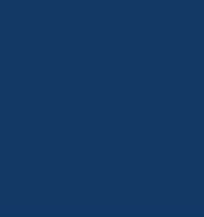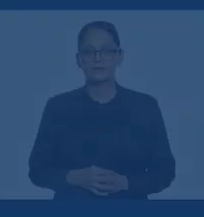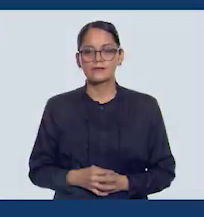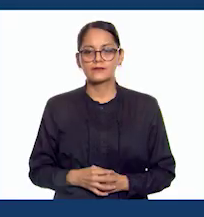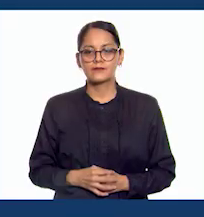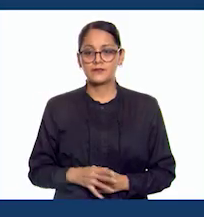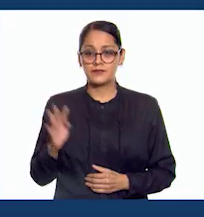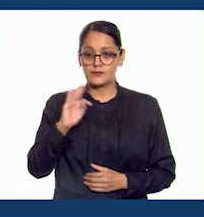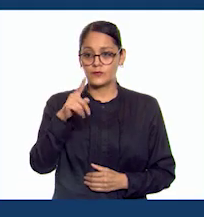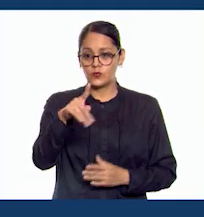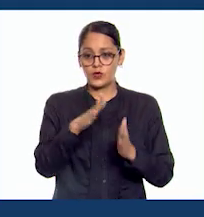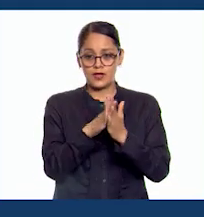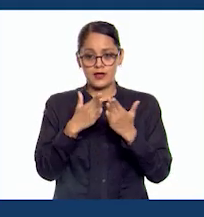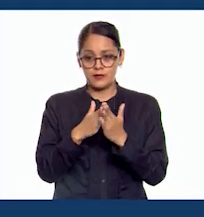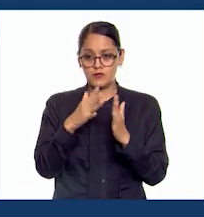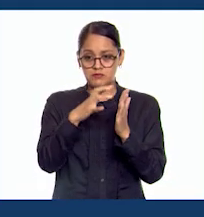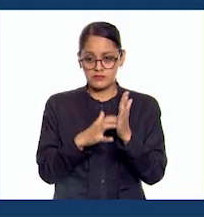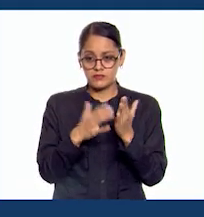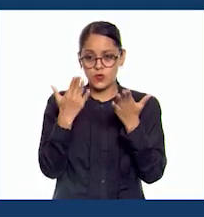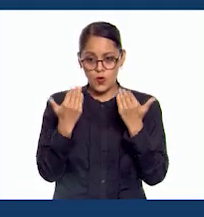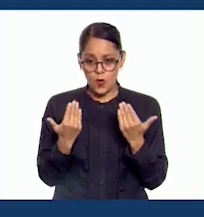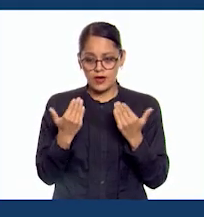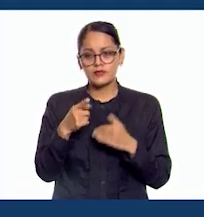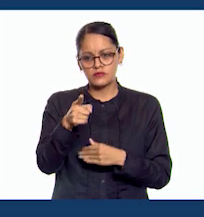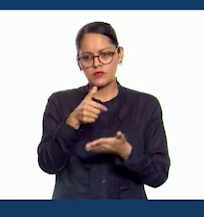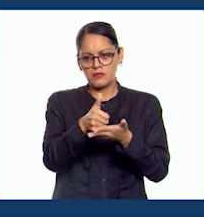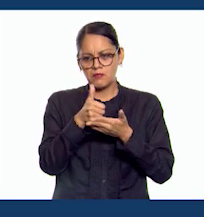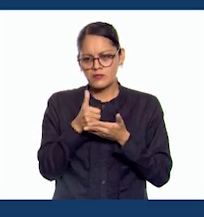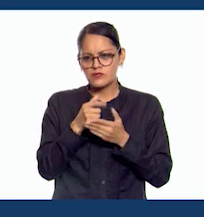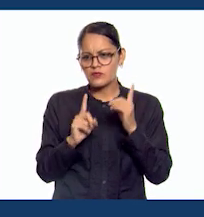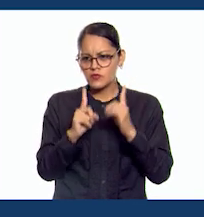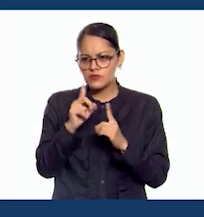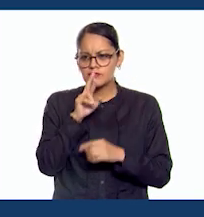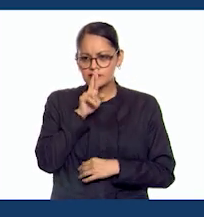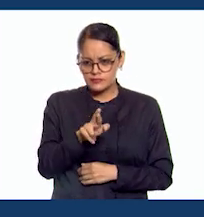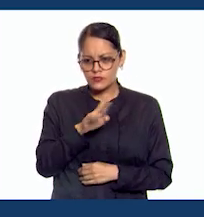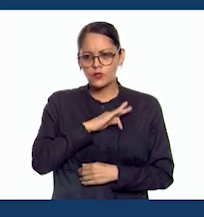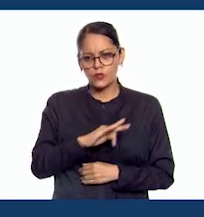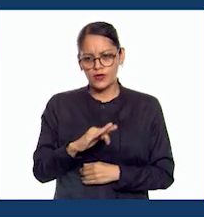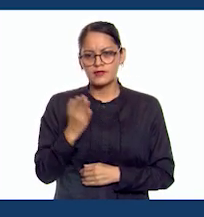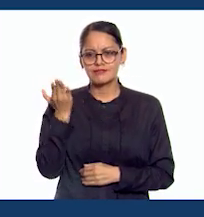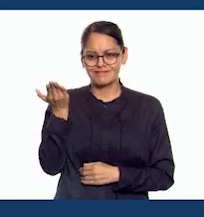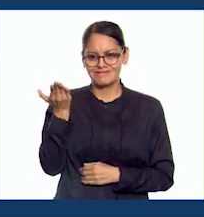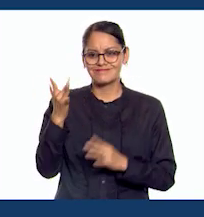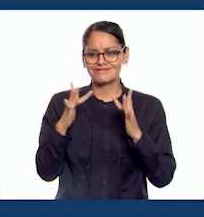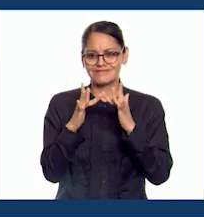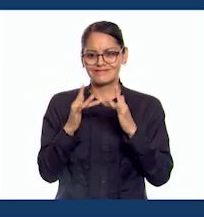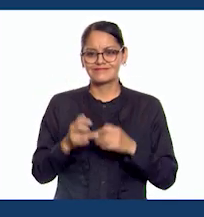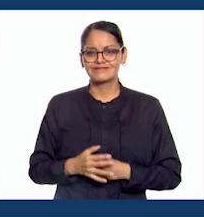si no tienes el libro de texto o necesitas ayuda para responder las preguntas, contáctanos,